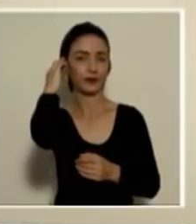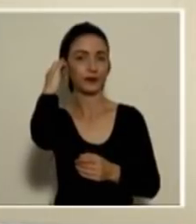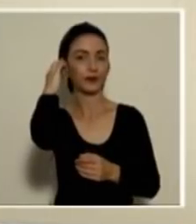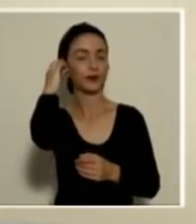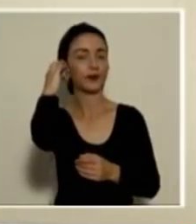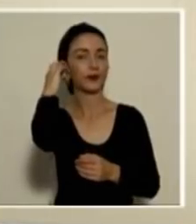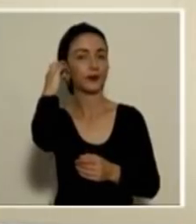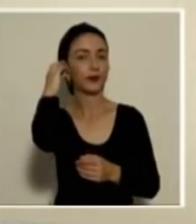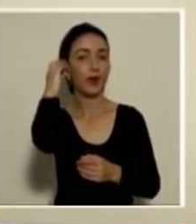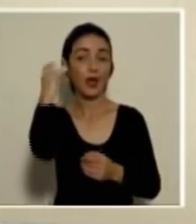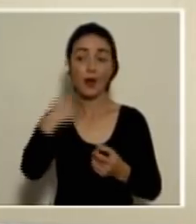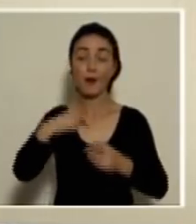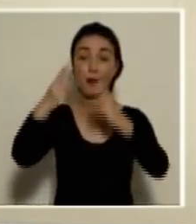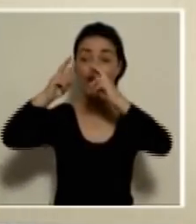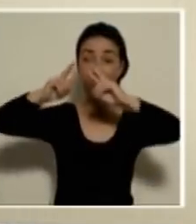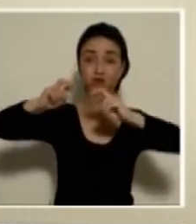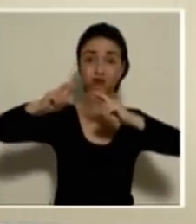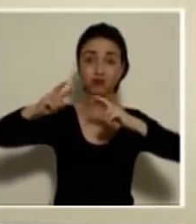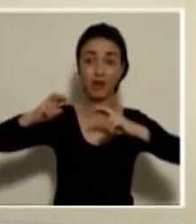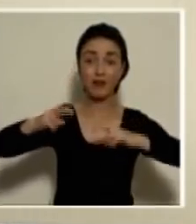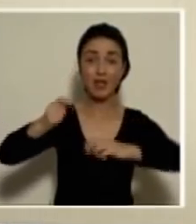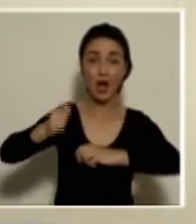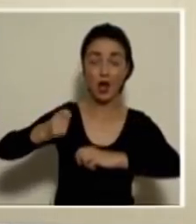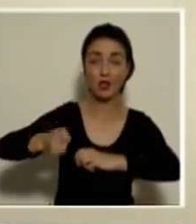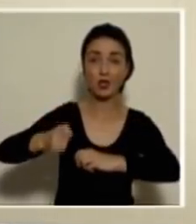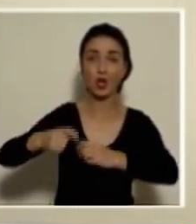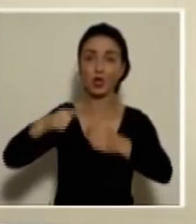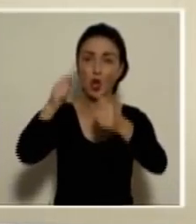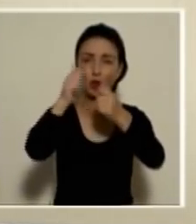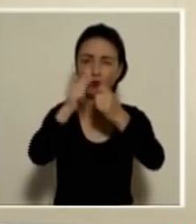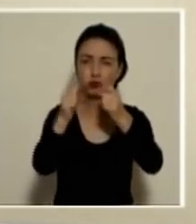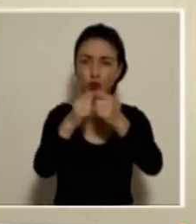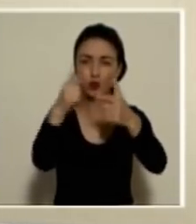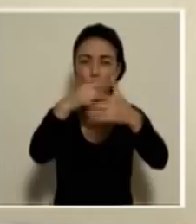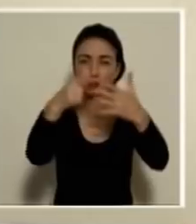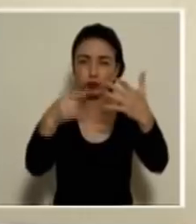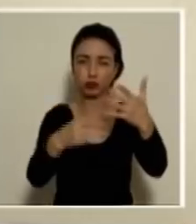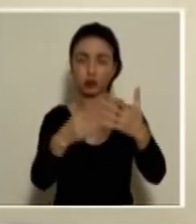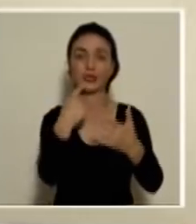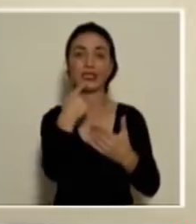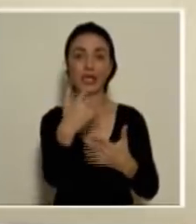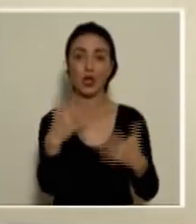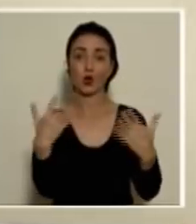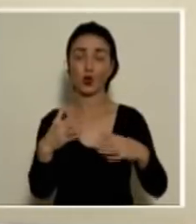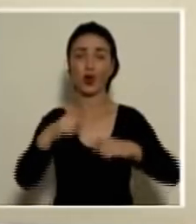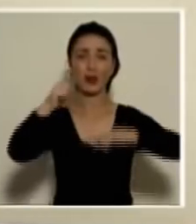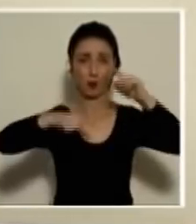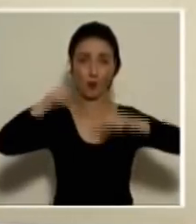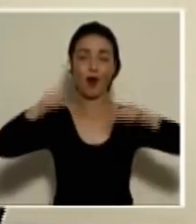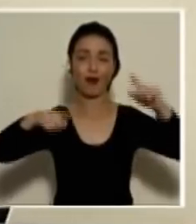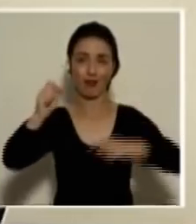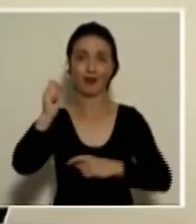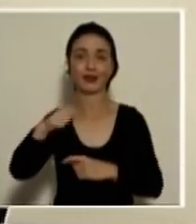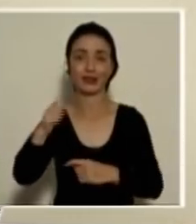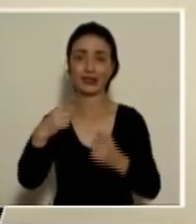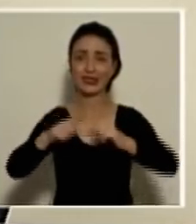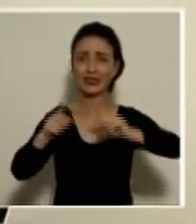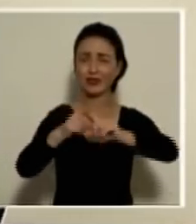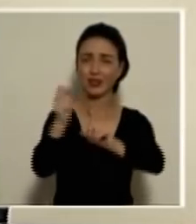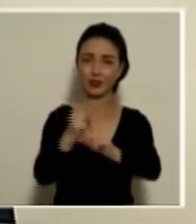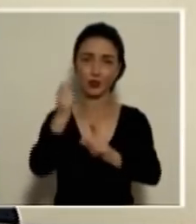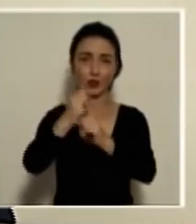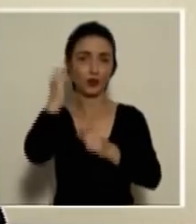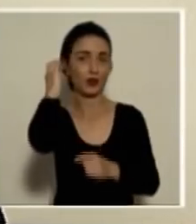este momento para revisar con los asesores legales nuestros punto por punto, porque como les digo, son muchas variables, muchas circunstancias porque se